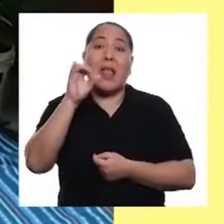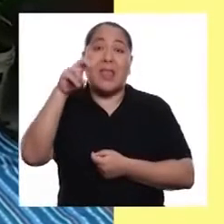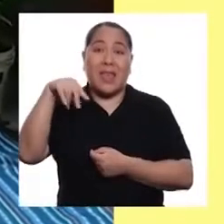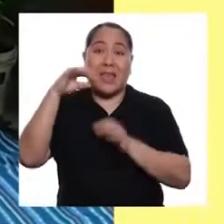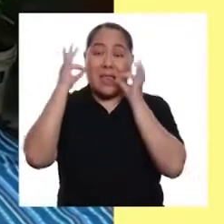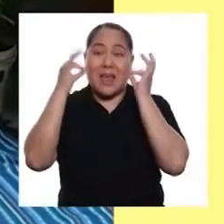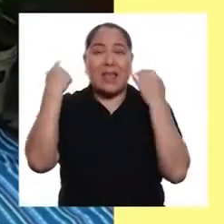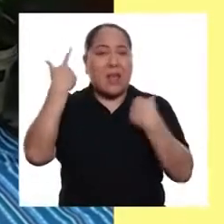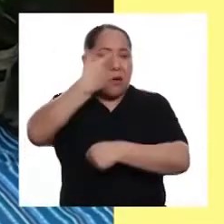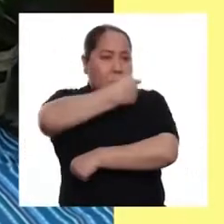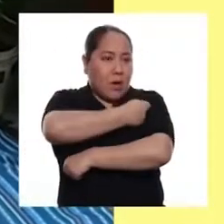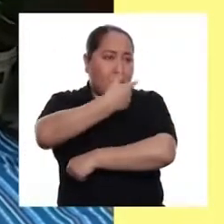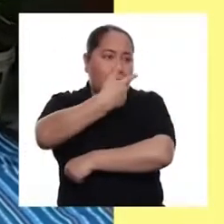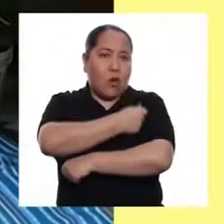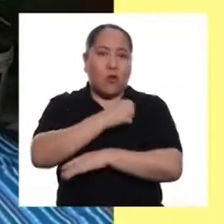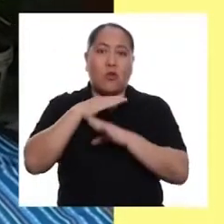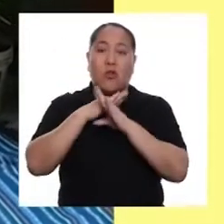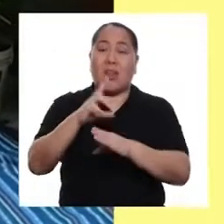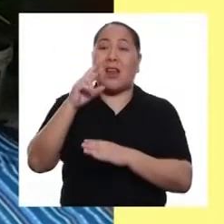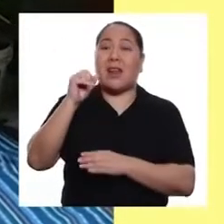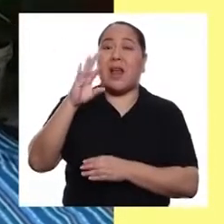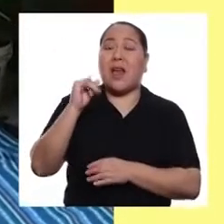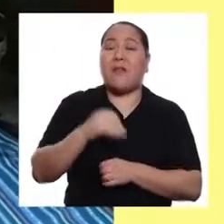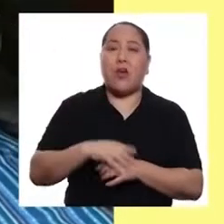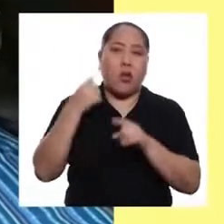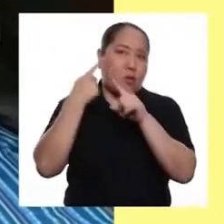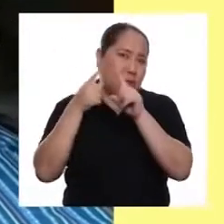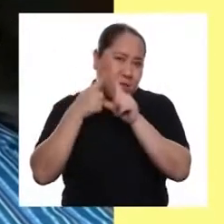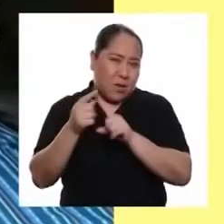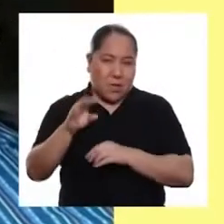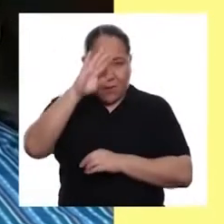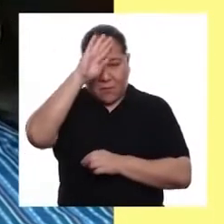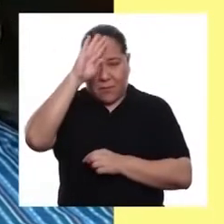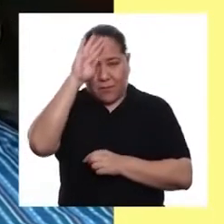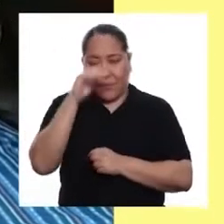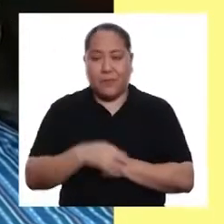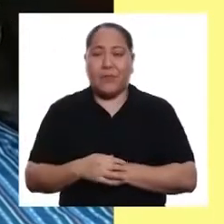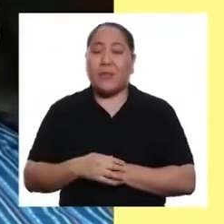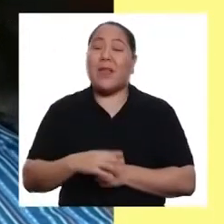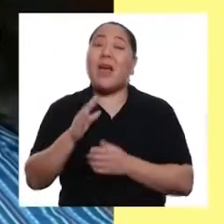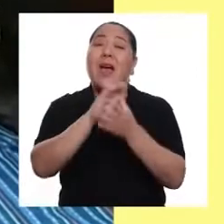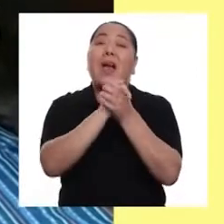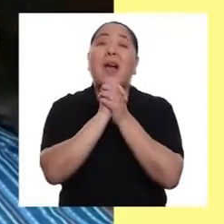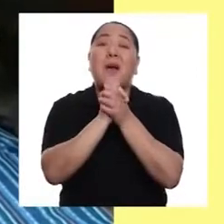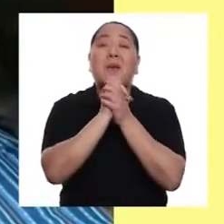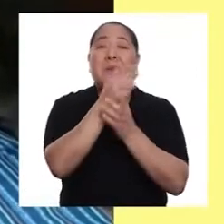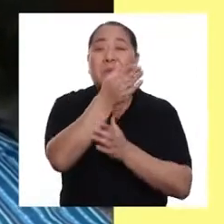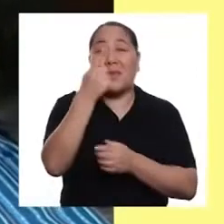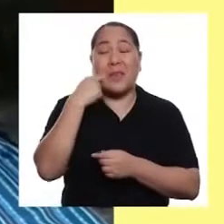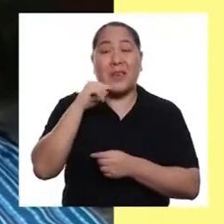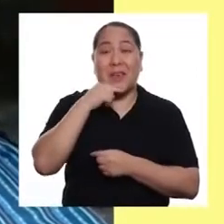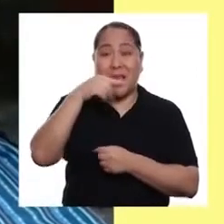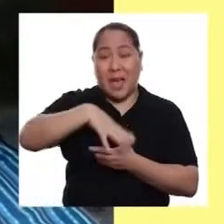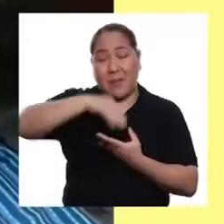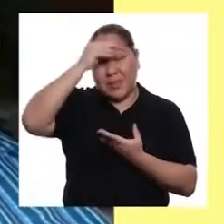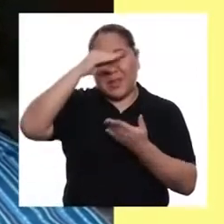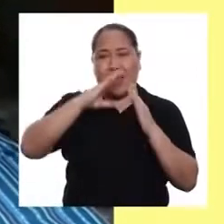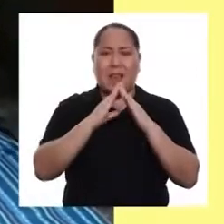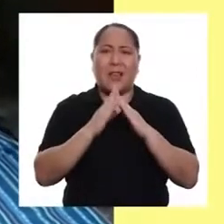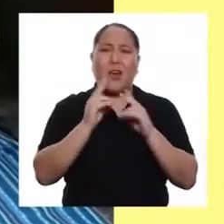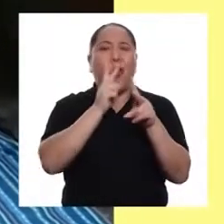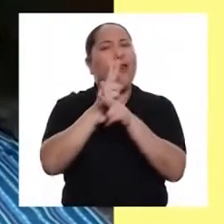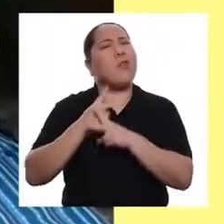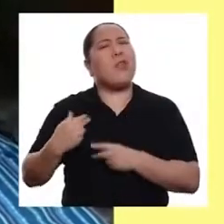Atena ha recibido sus vacunas contra la rabia y otras enfermedades. Amigas y amigas de Aprendo en Casa,